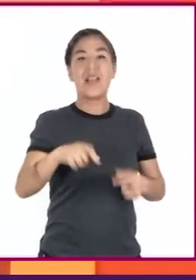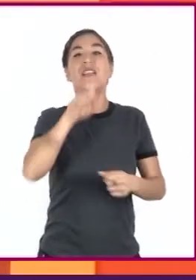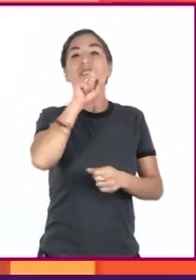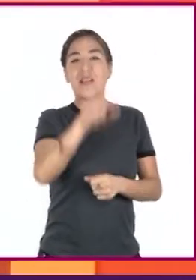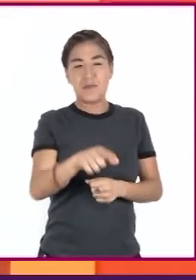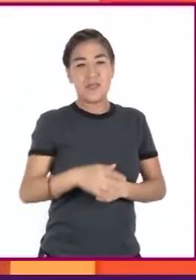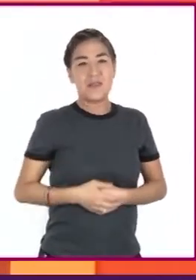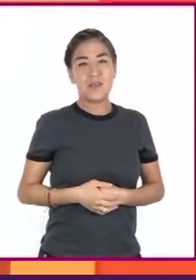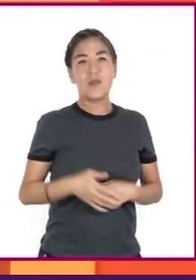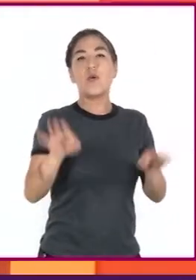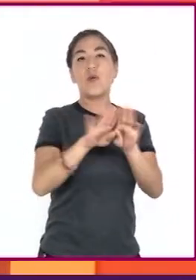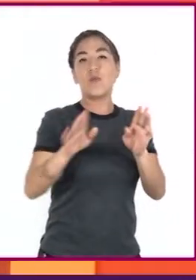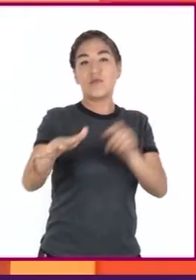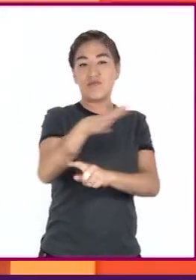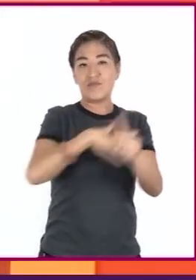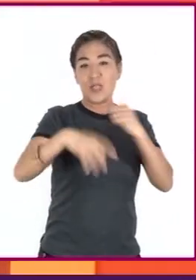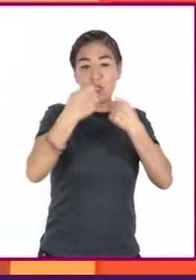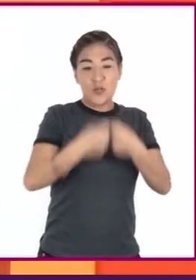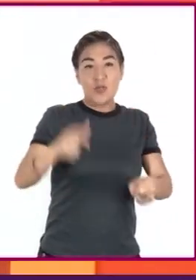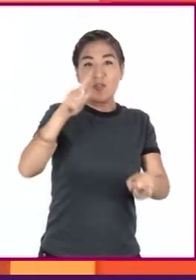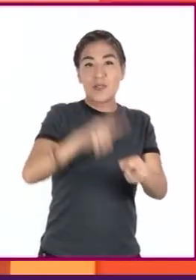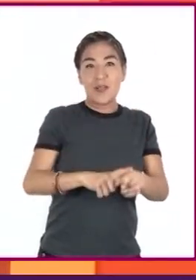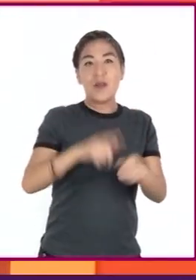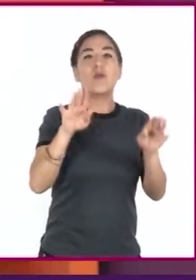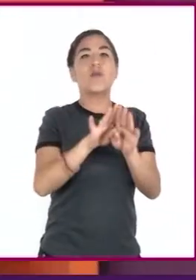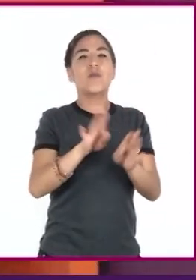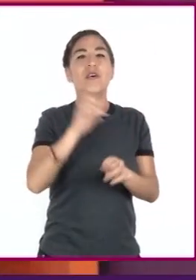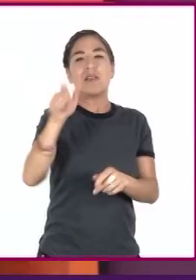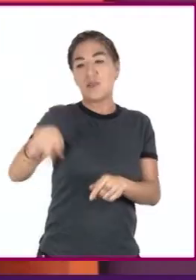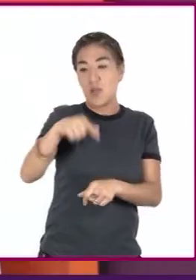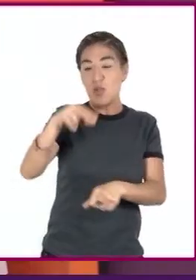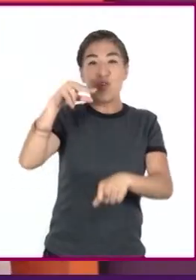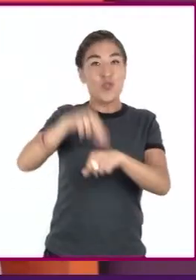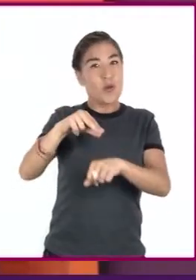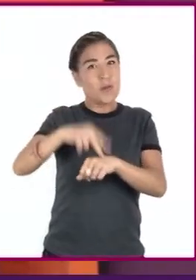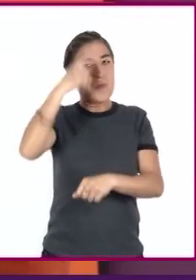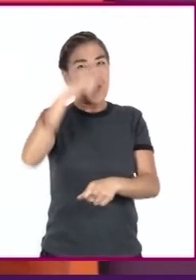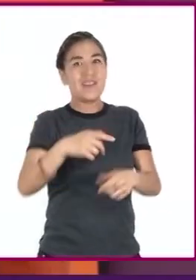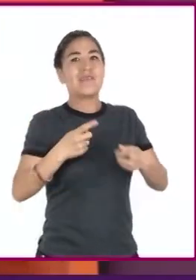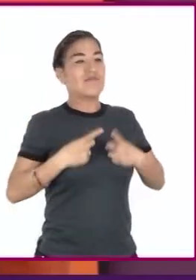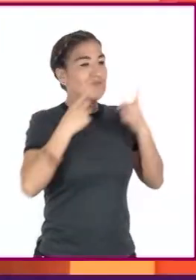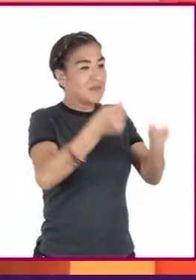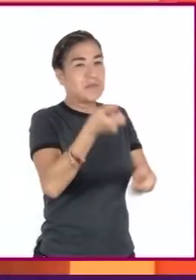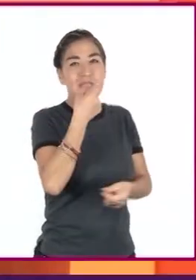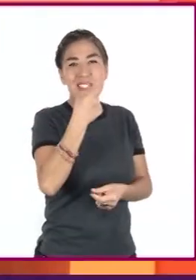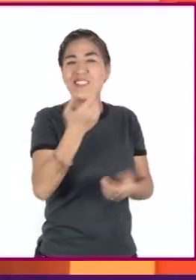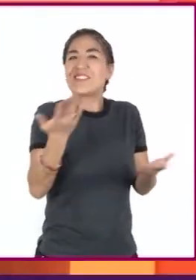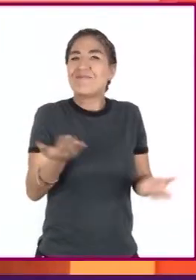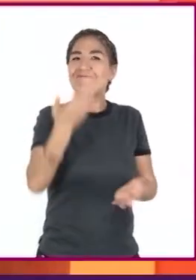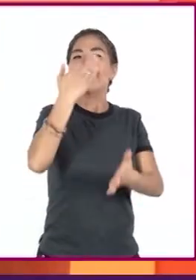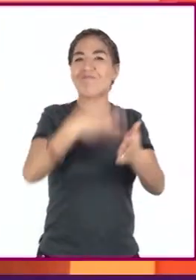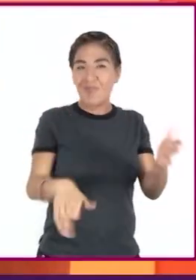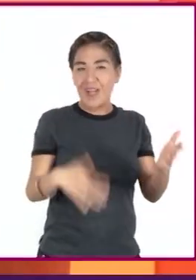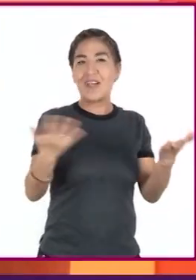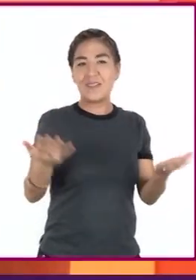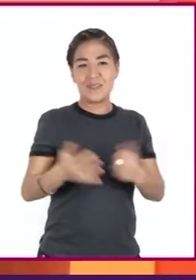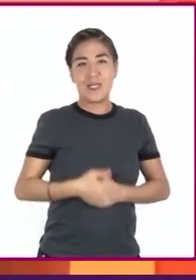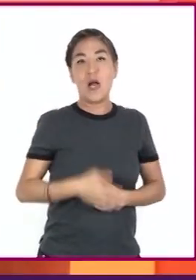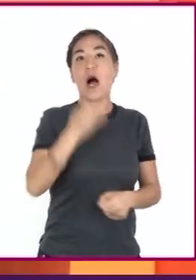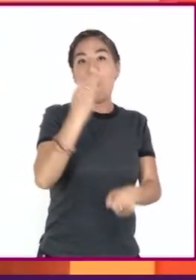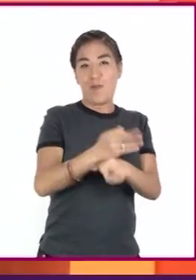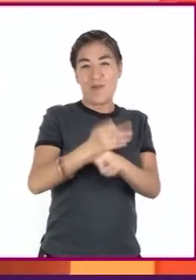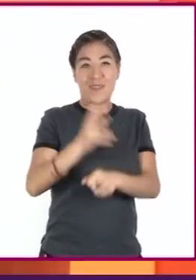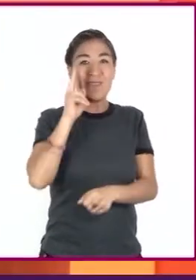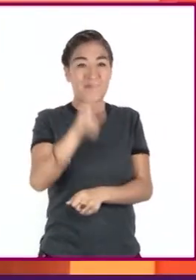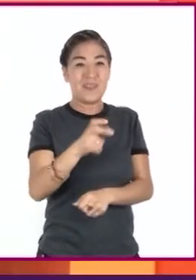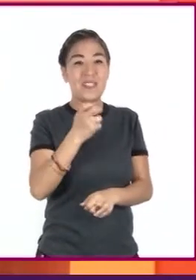que, de manera social, hacen que los sistemas de salud y medicamentos no sean suficientes. Como lo han visto